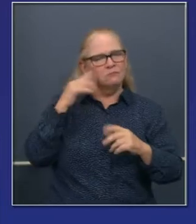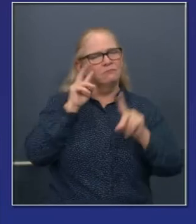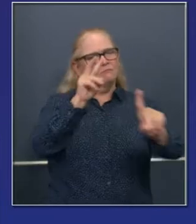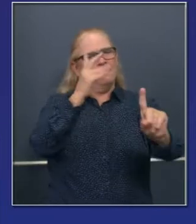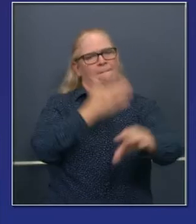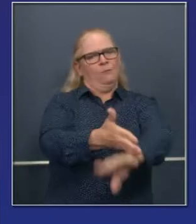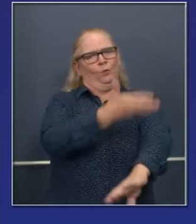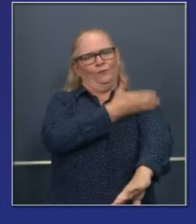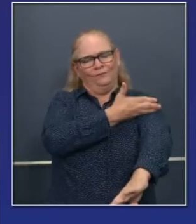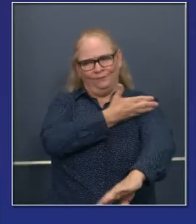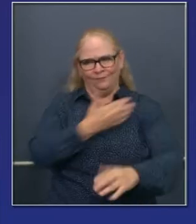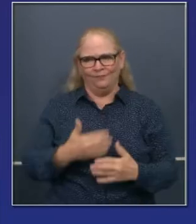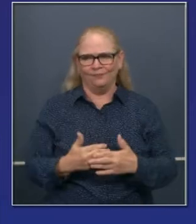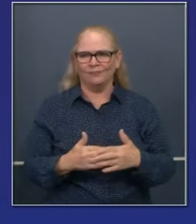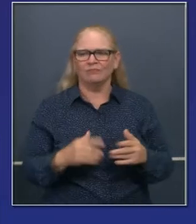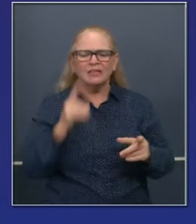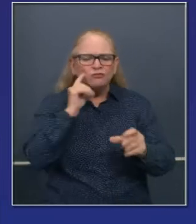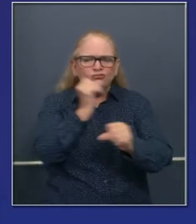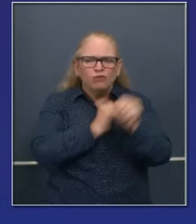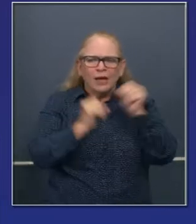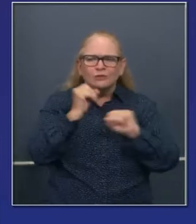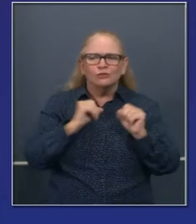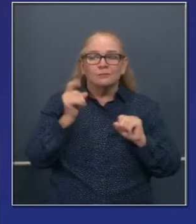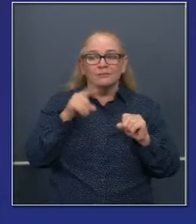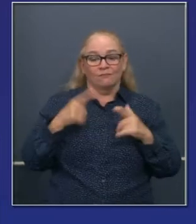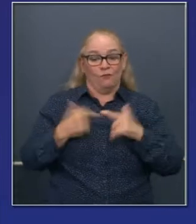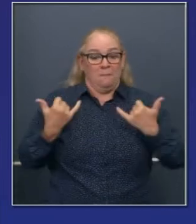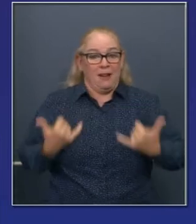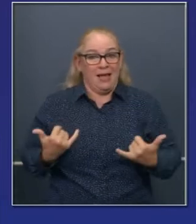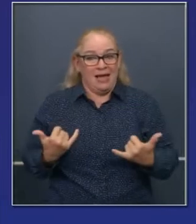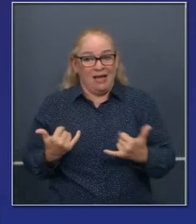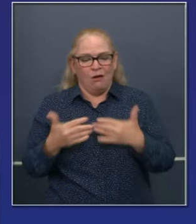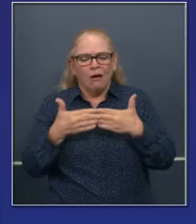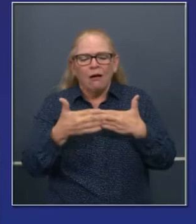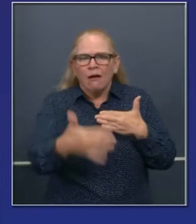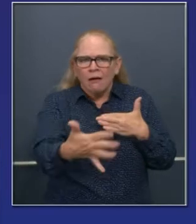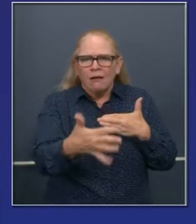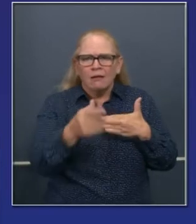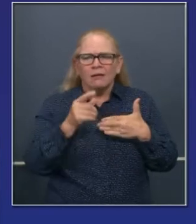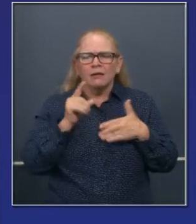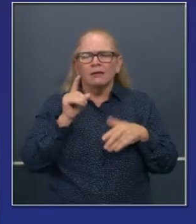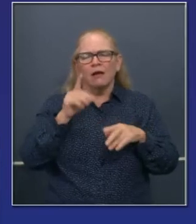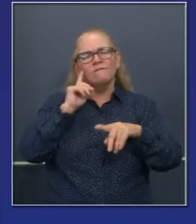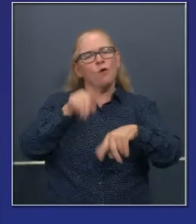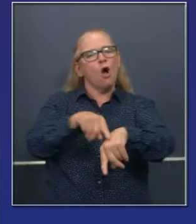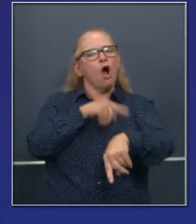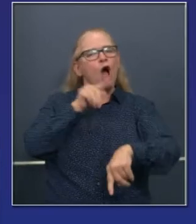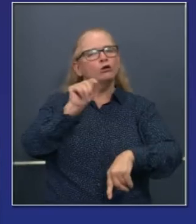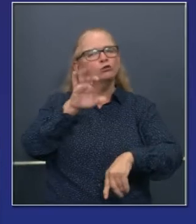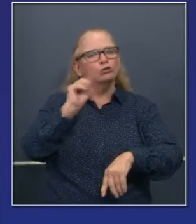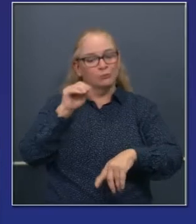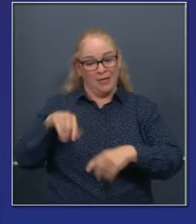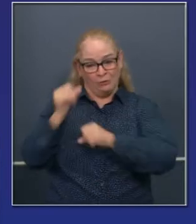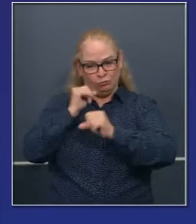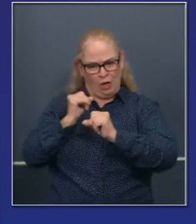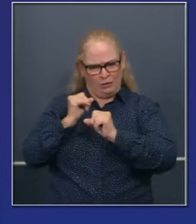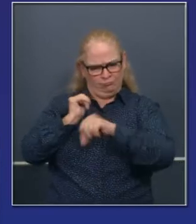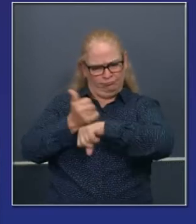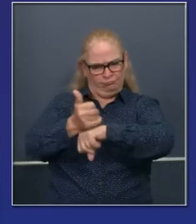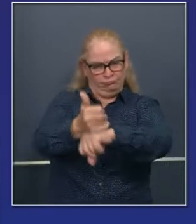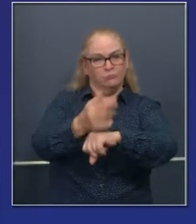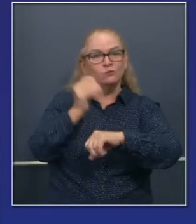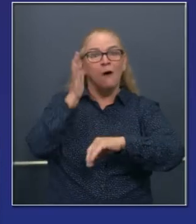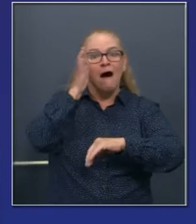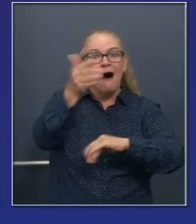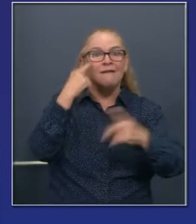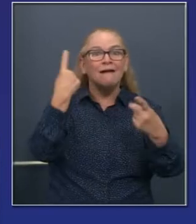en cuanto al término cercano y mediano. Tomaremos tal vez uno o dos